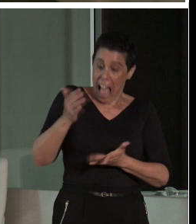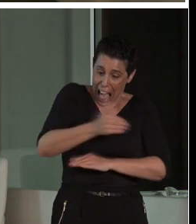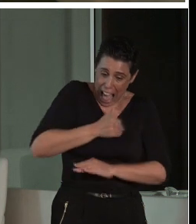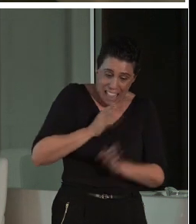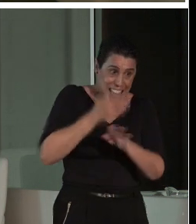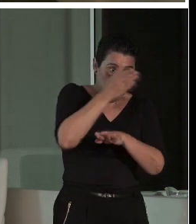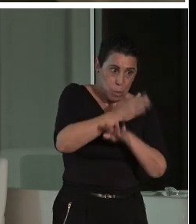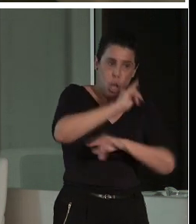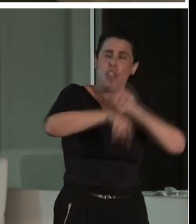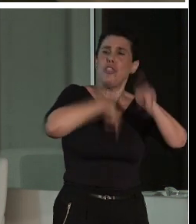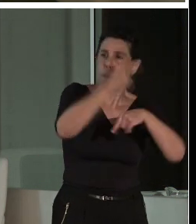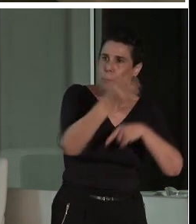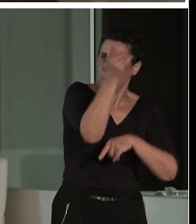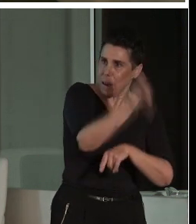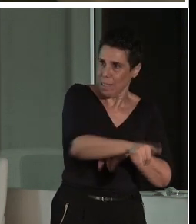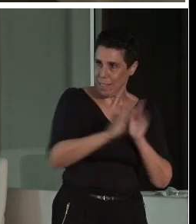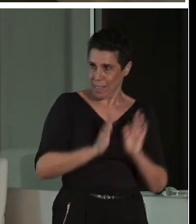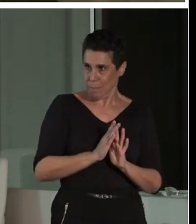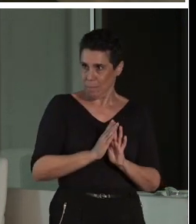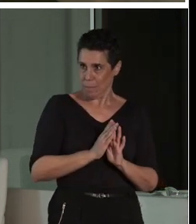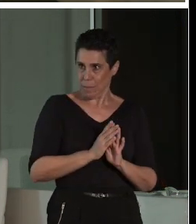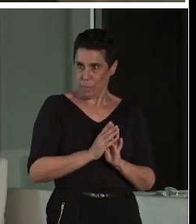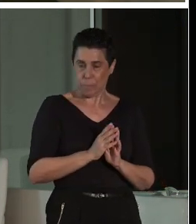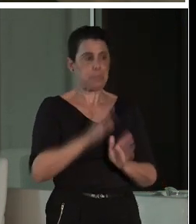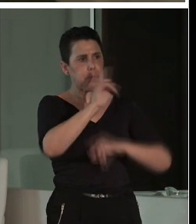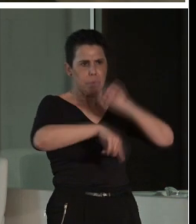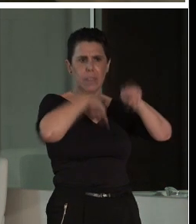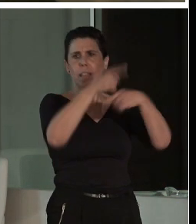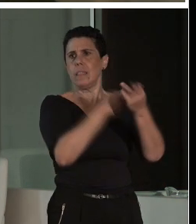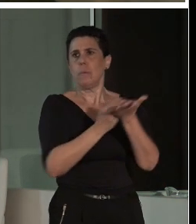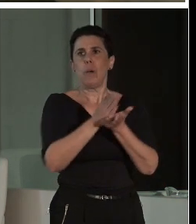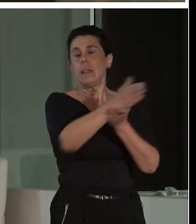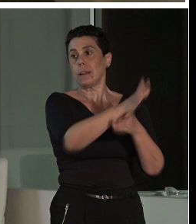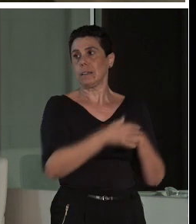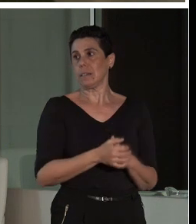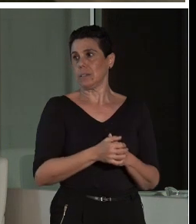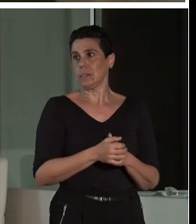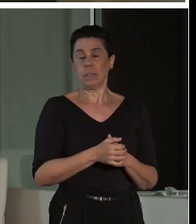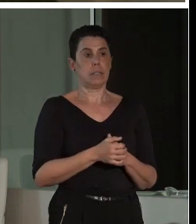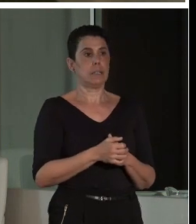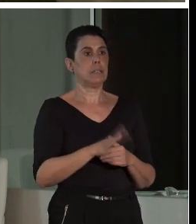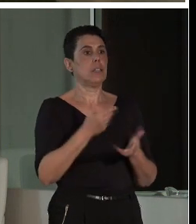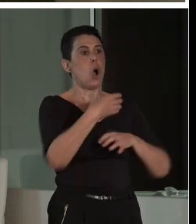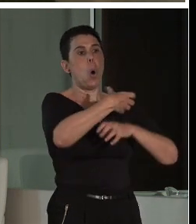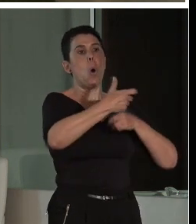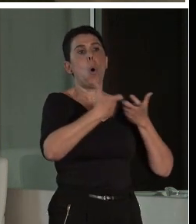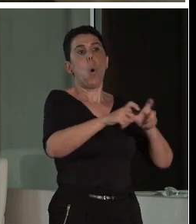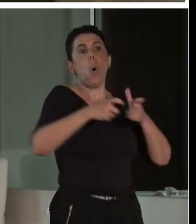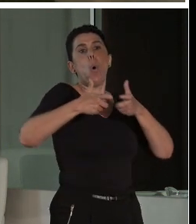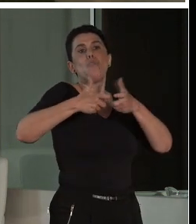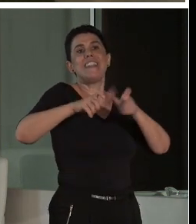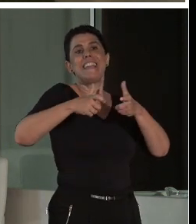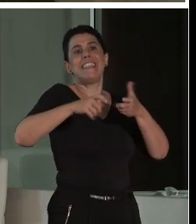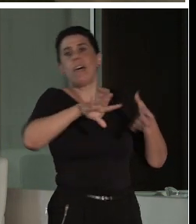Y después ya todo lo que es el recinto. Claro, ¿qué tipos de unidades de adecuación museográfica